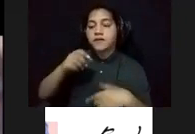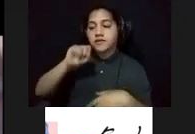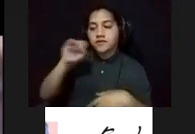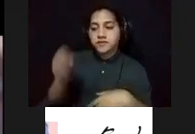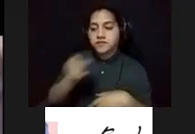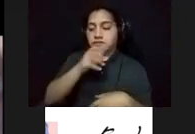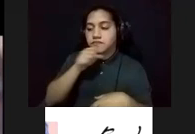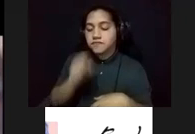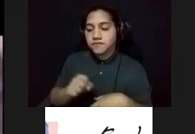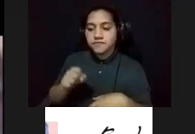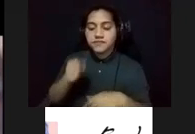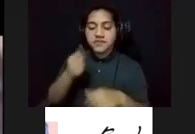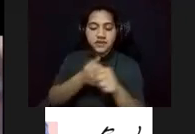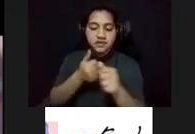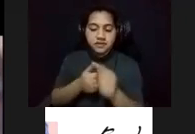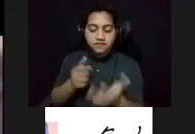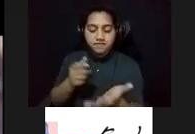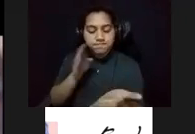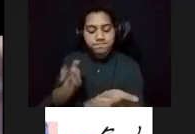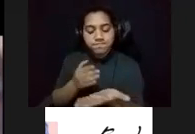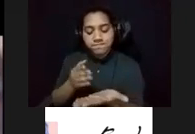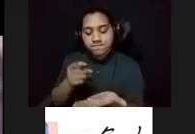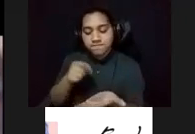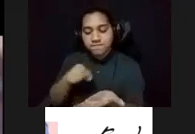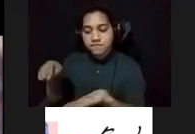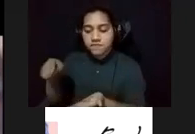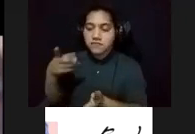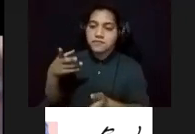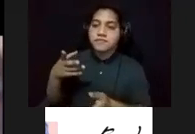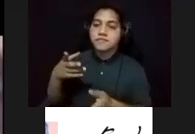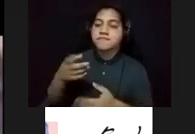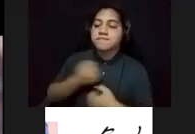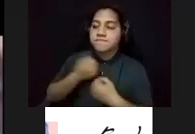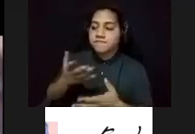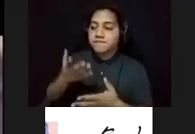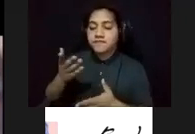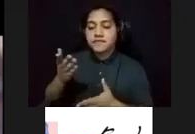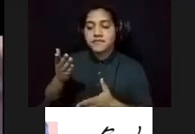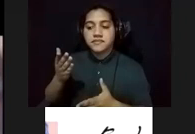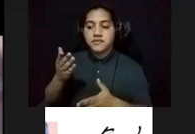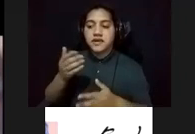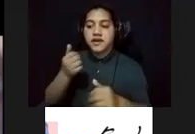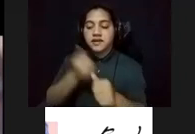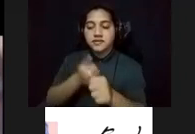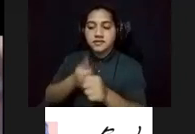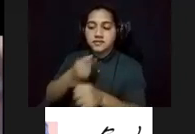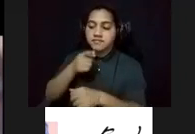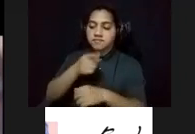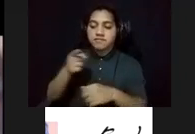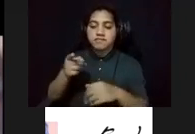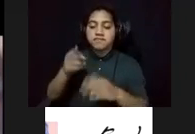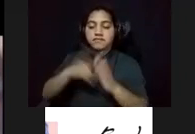de sus catálogos, el maestro nos habla de muchas de las obras dedicadas a la ciudadela. En cada